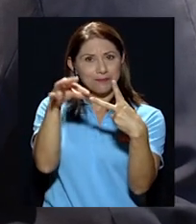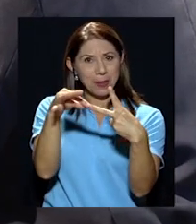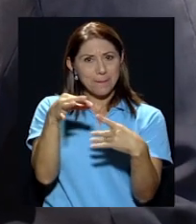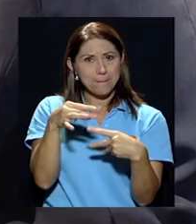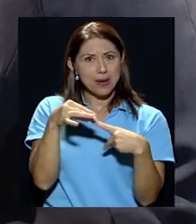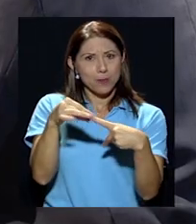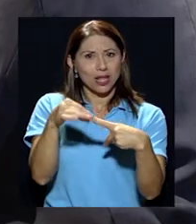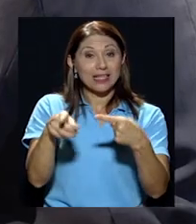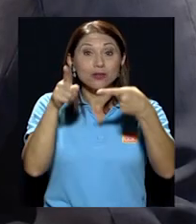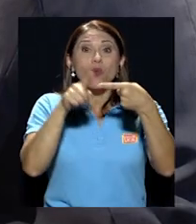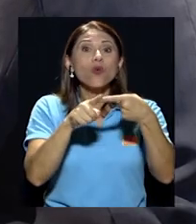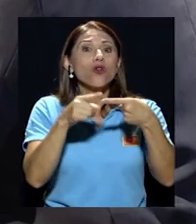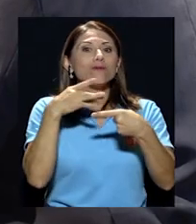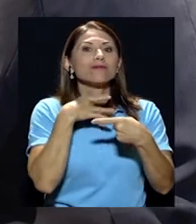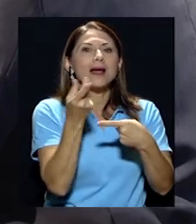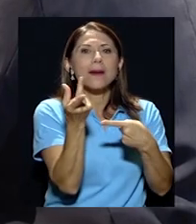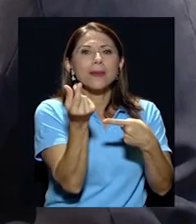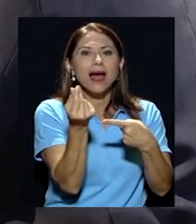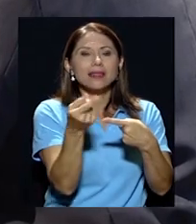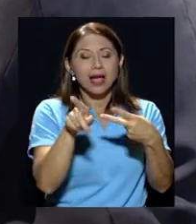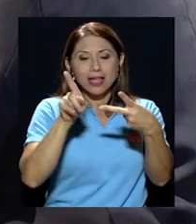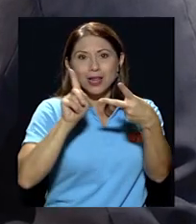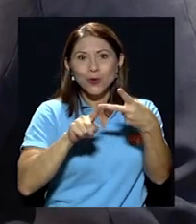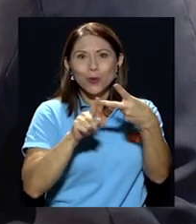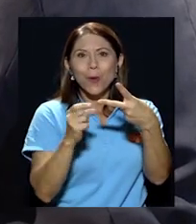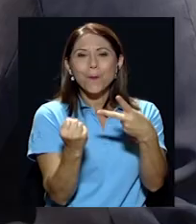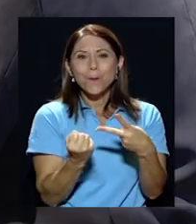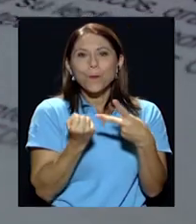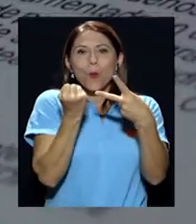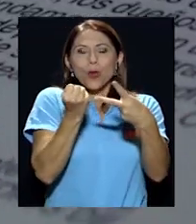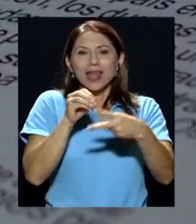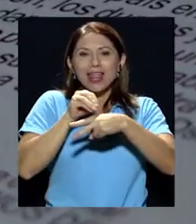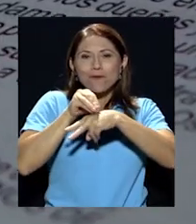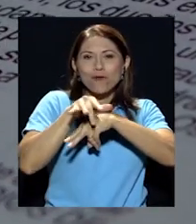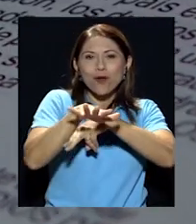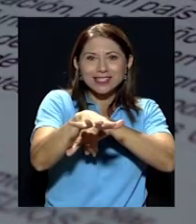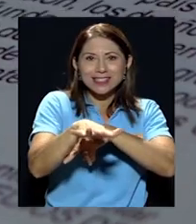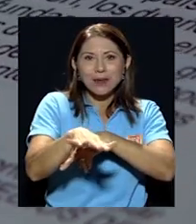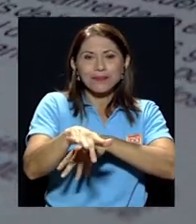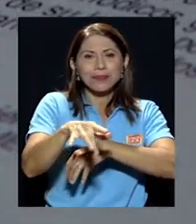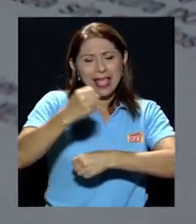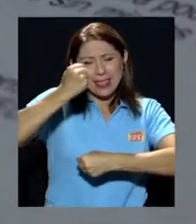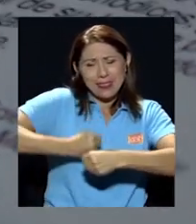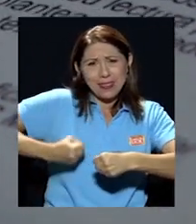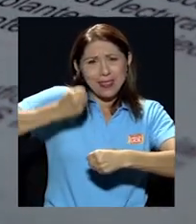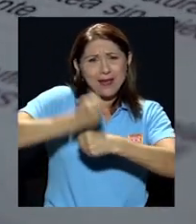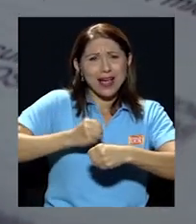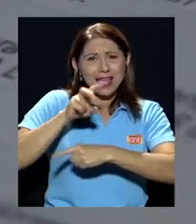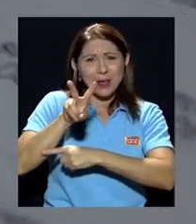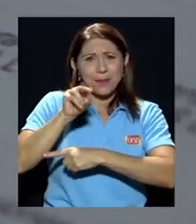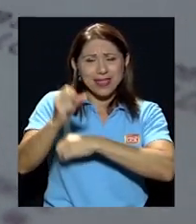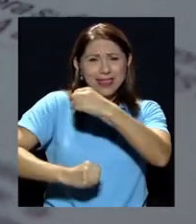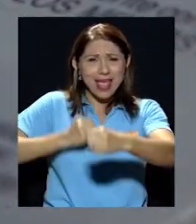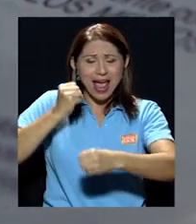y el otro, poder e influencia. Trabajé 20 años en el medio dominante de